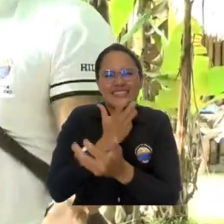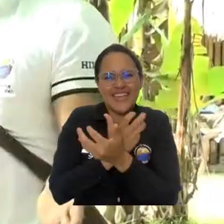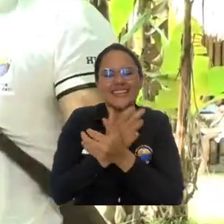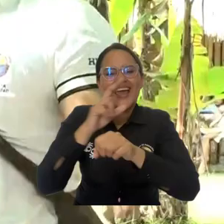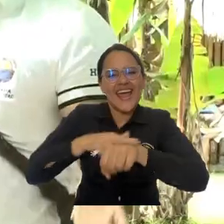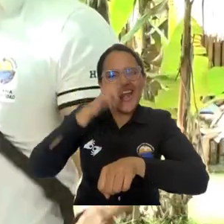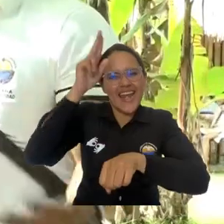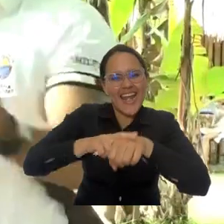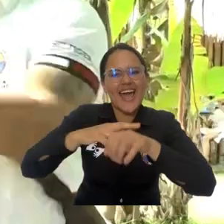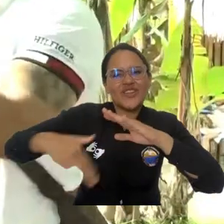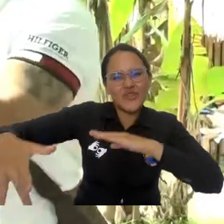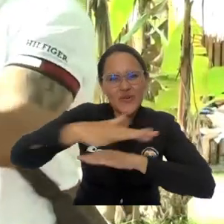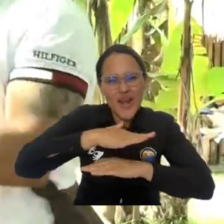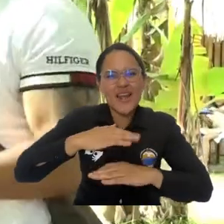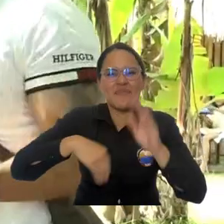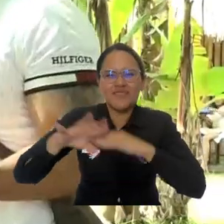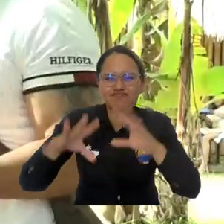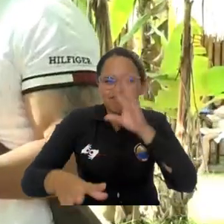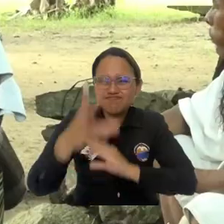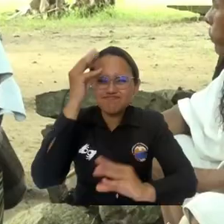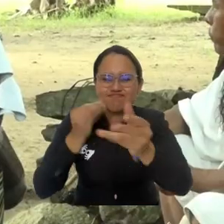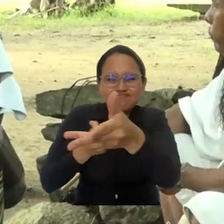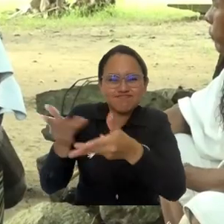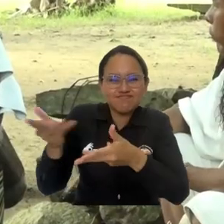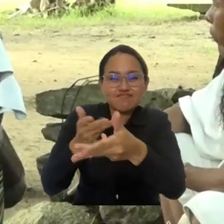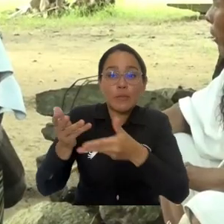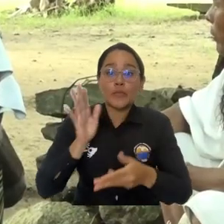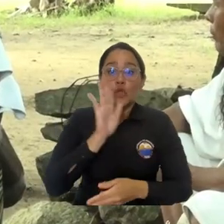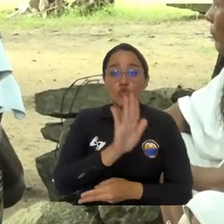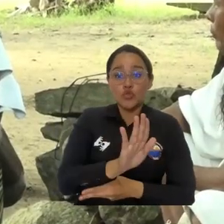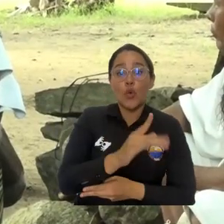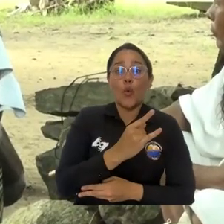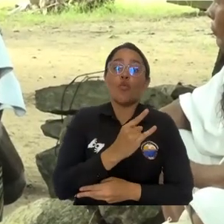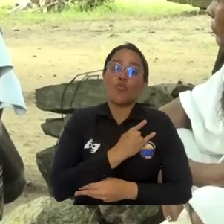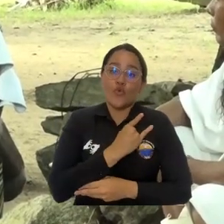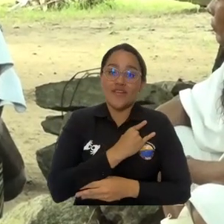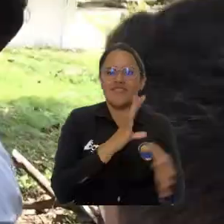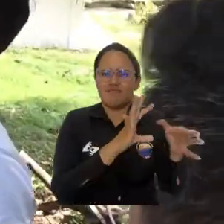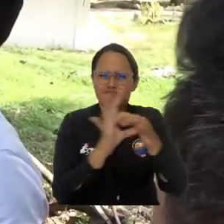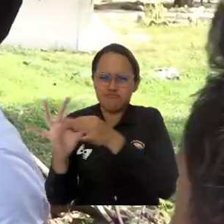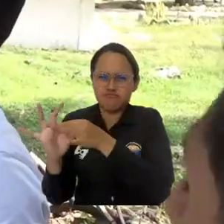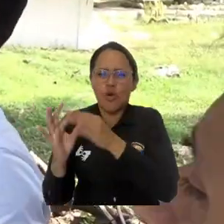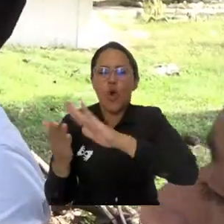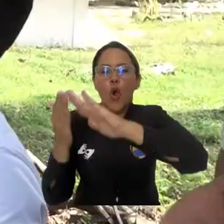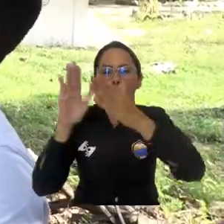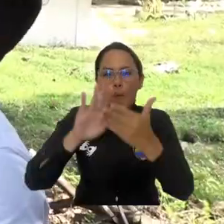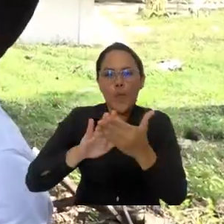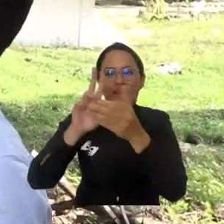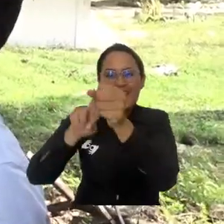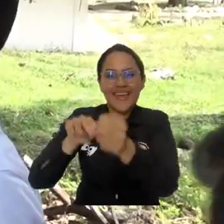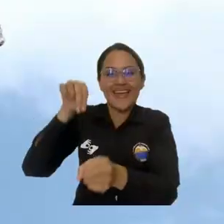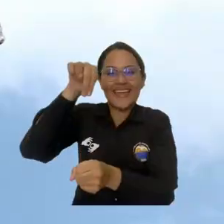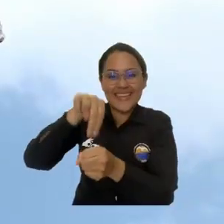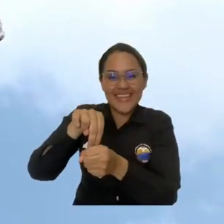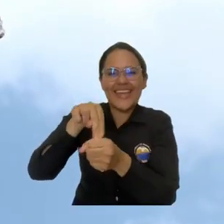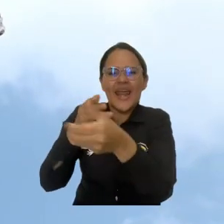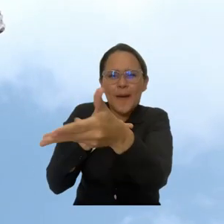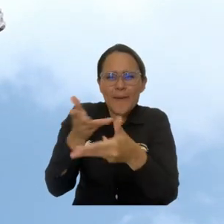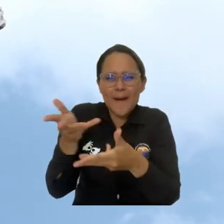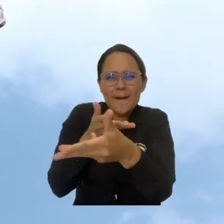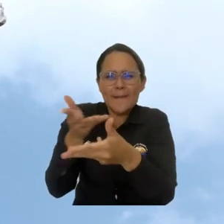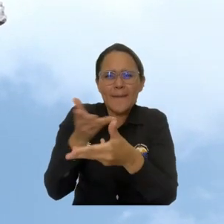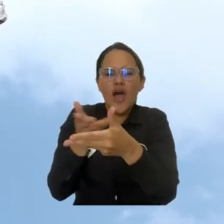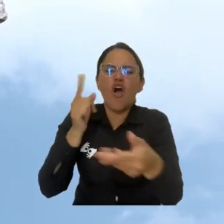ciencia natural y de la ecología, armonizando ambas cosas. La sinergia entre la academia y esta comunidad indígena tiene como propósito la